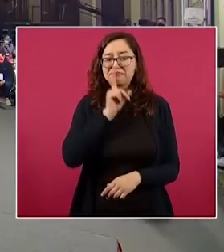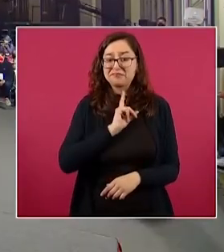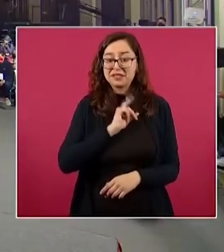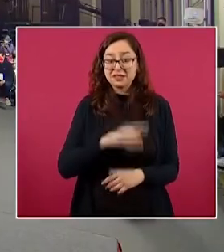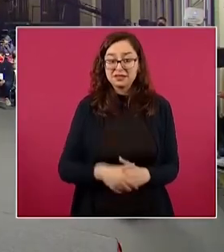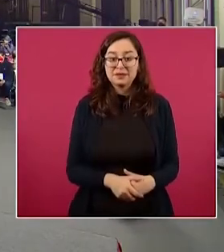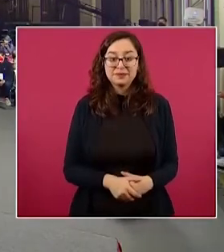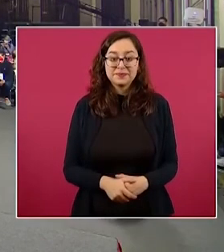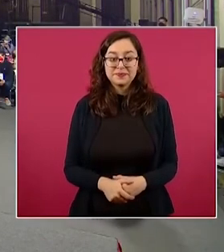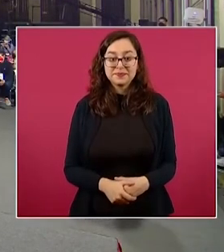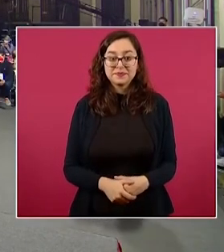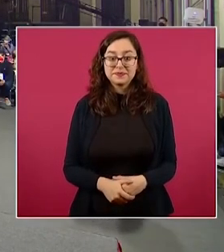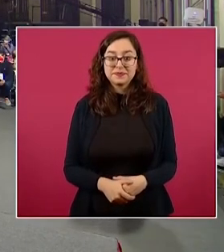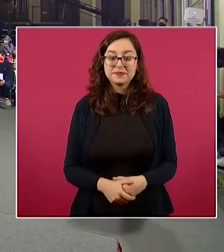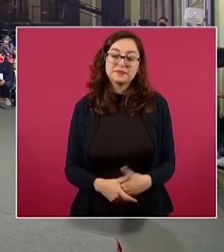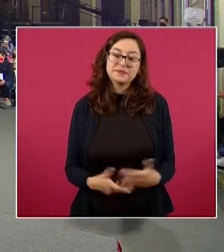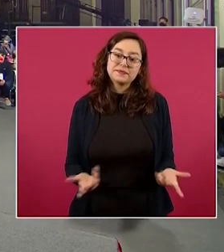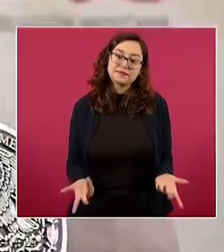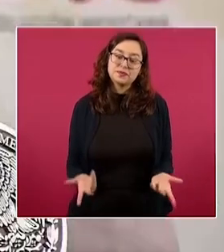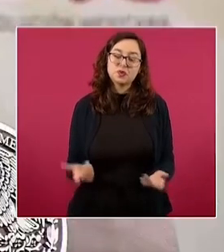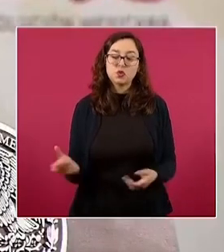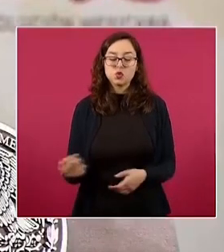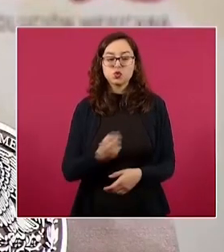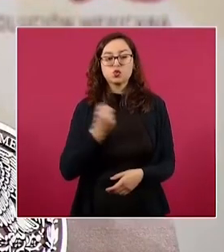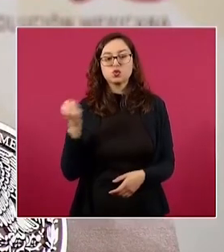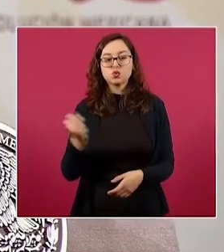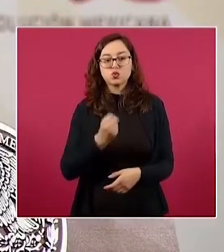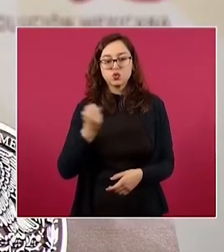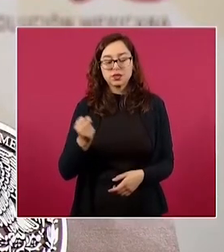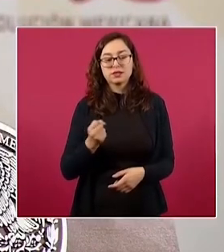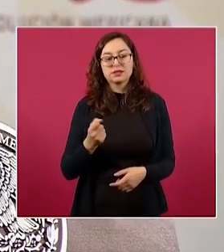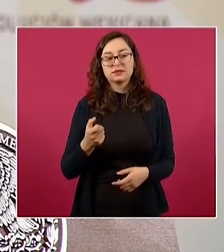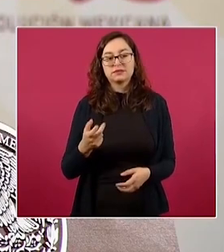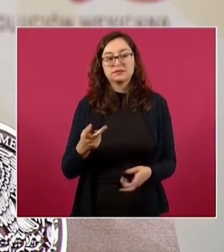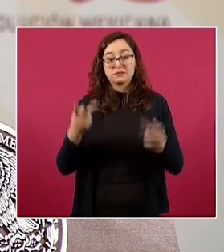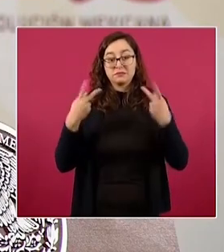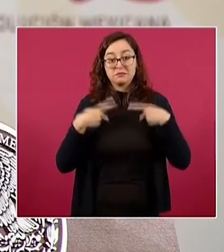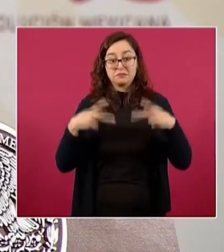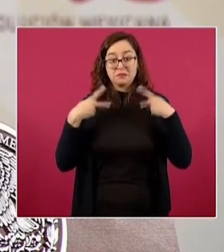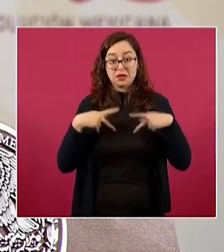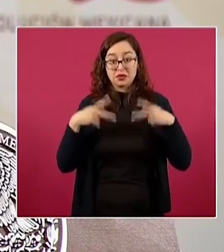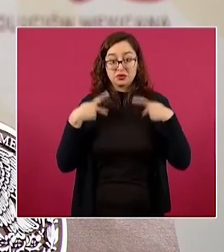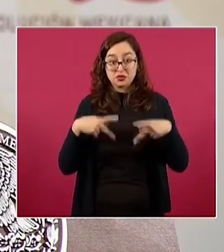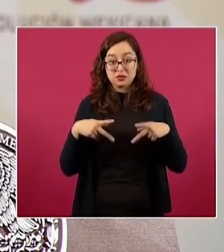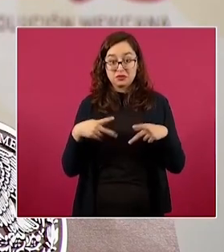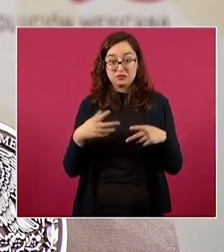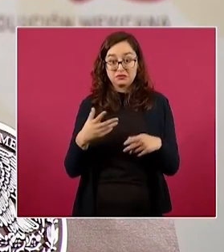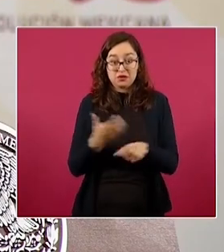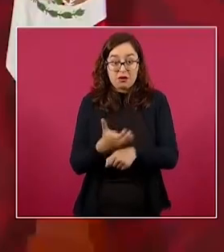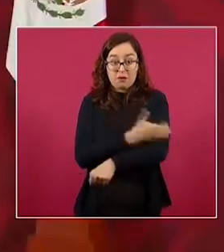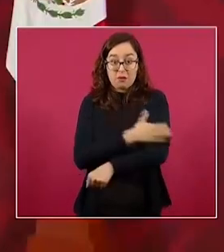Afortunadamente la gente que venía en el avión, pues se portó muy bien,